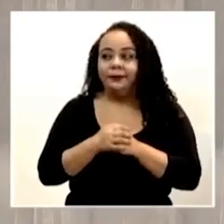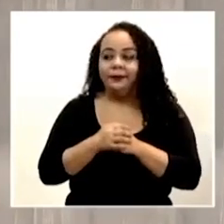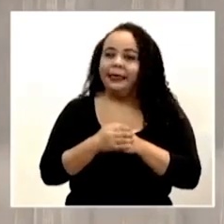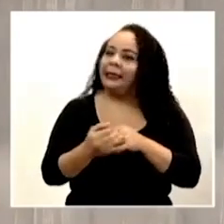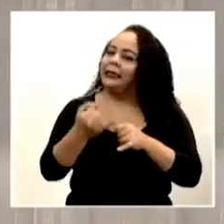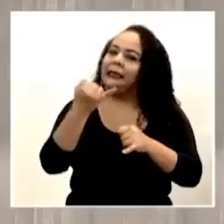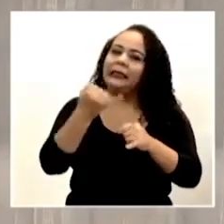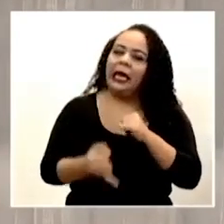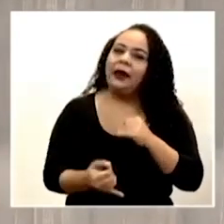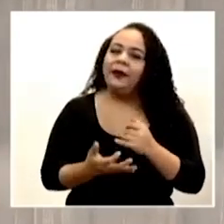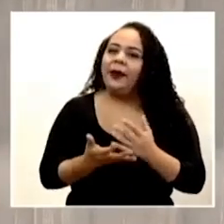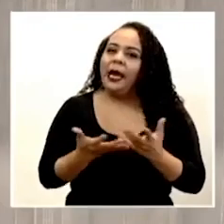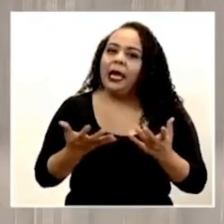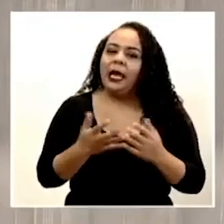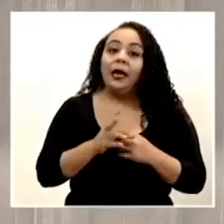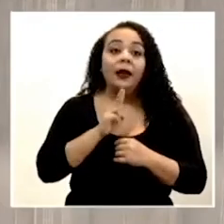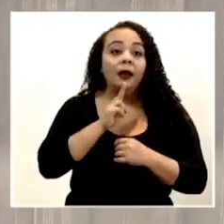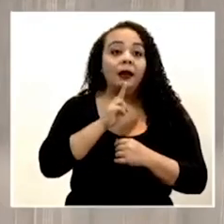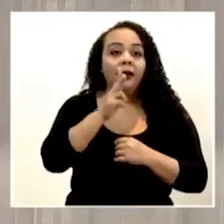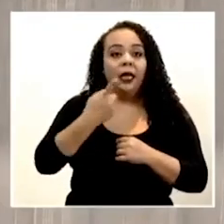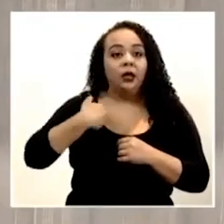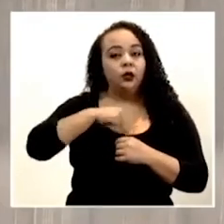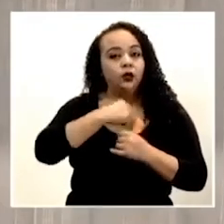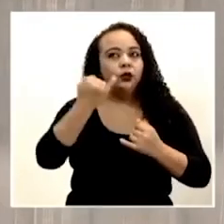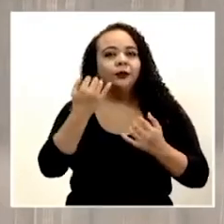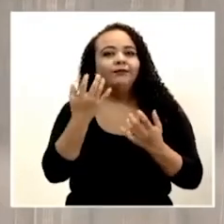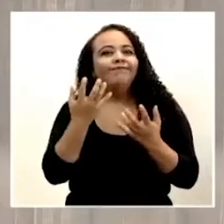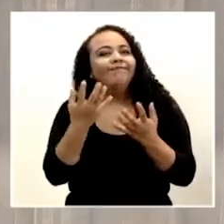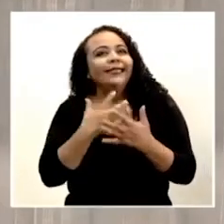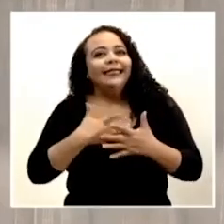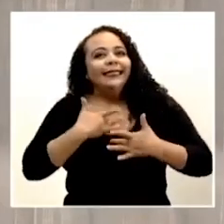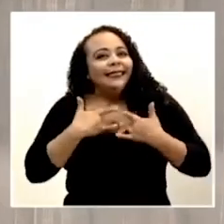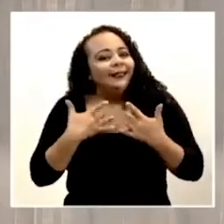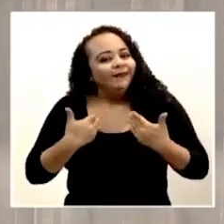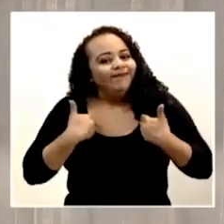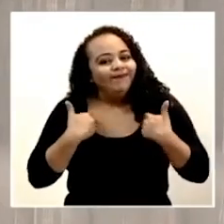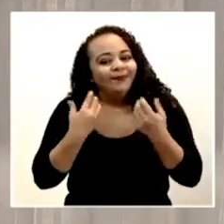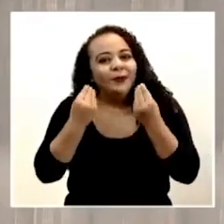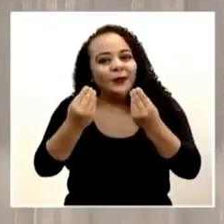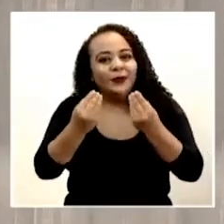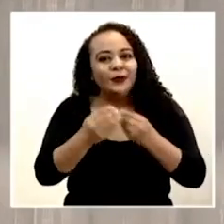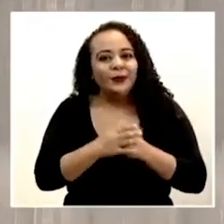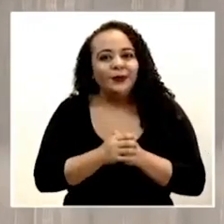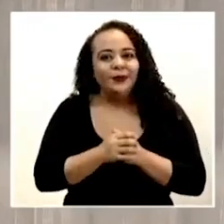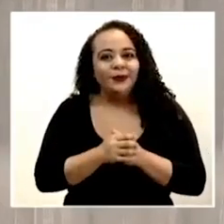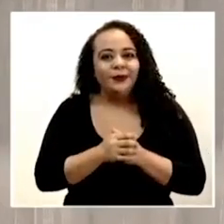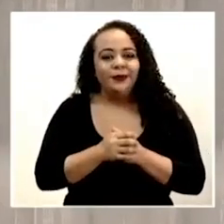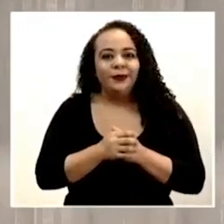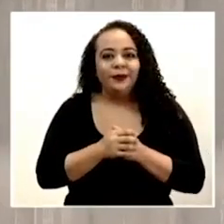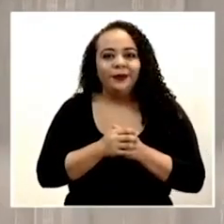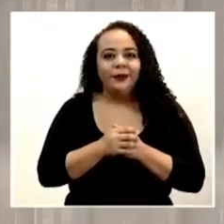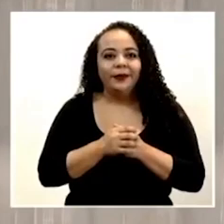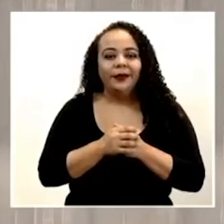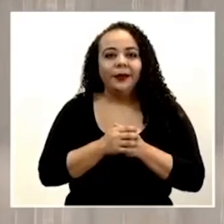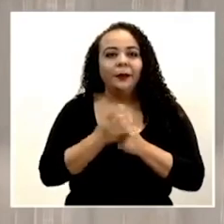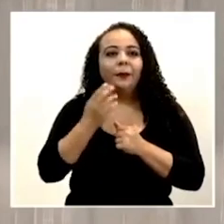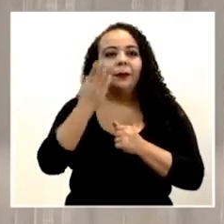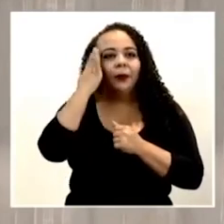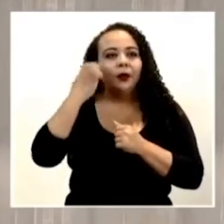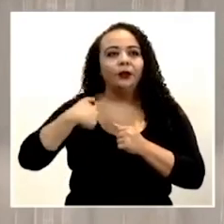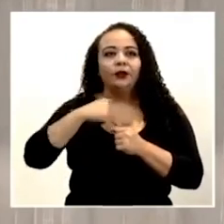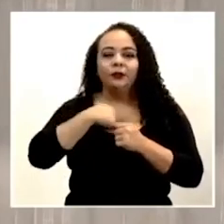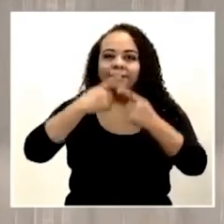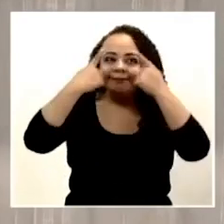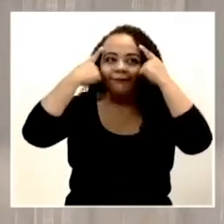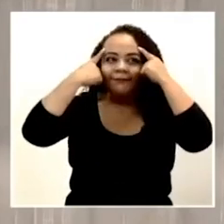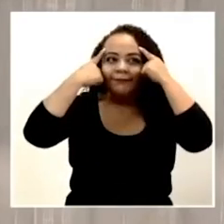que la verdad que nos ilusiona mucho porque hemos logrado convencer a una